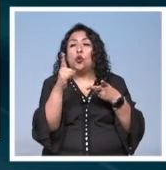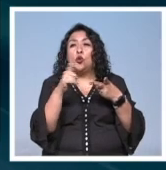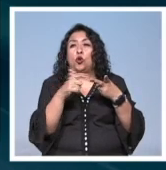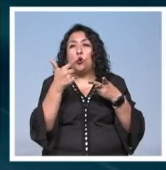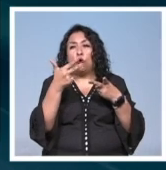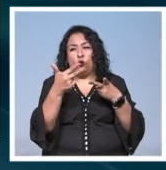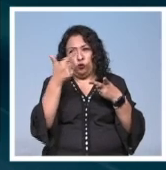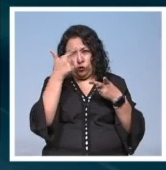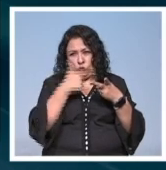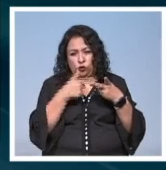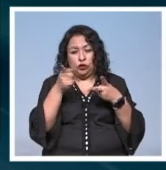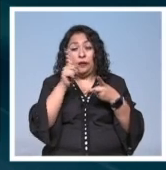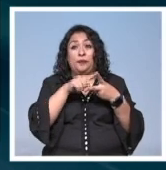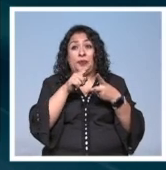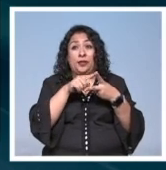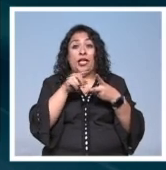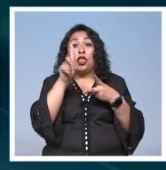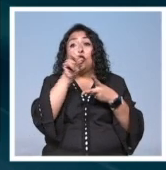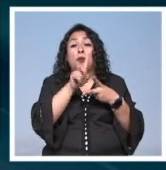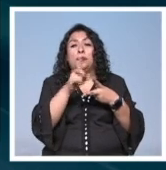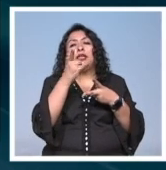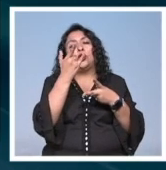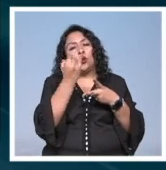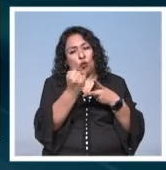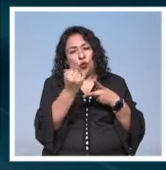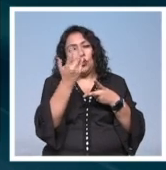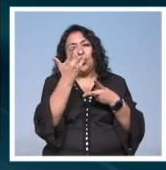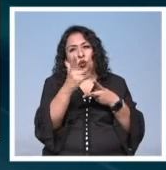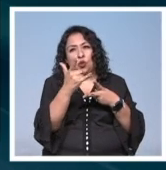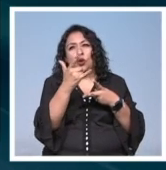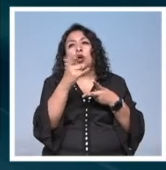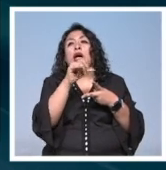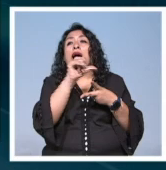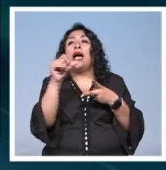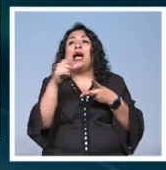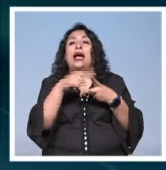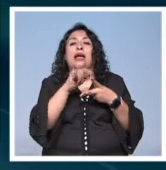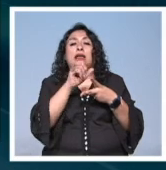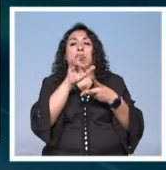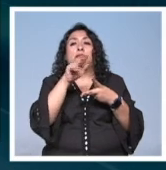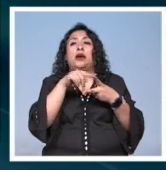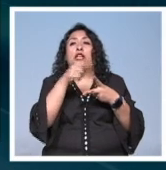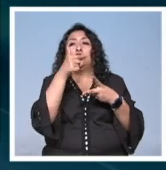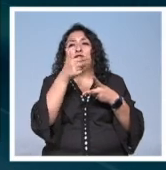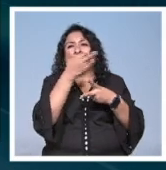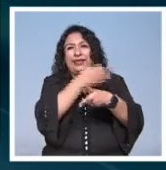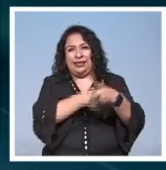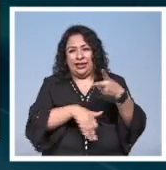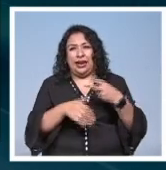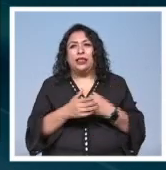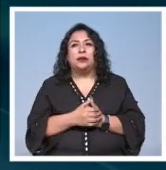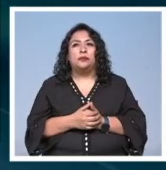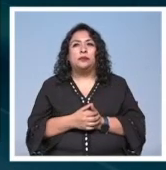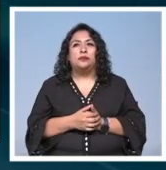8 de la noche mientras que los domingos de junio y julio serán dedicados a imperio a las 7 de la tarde